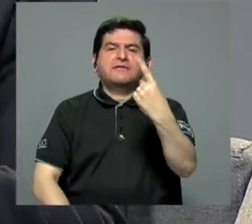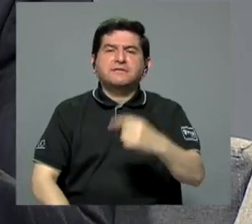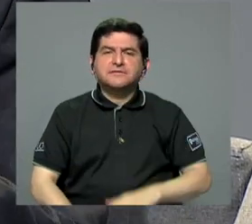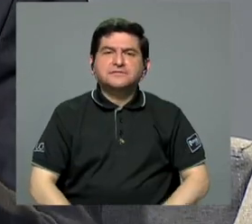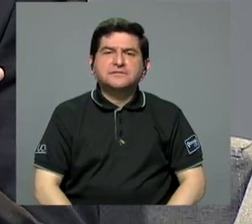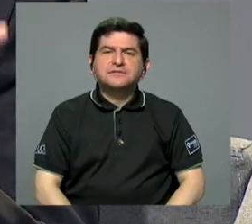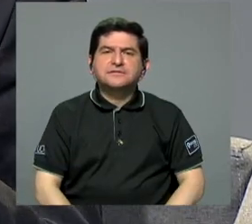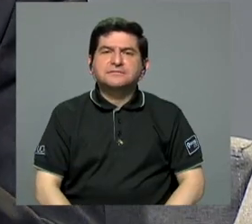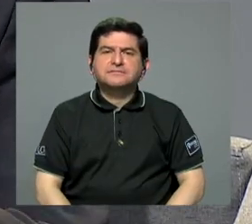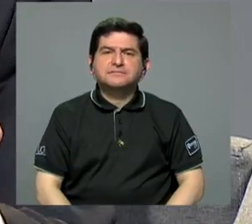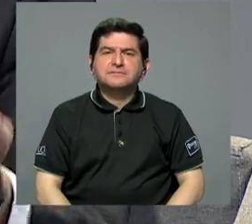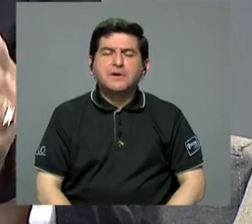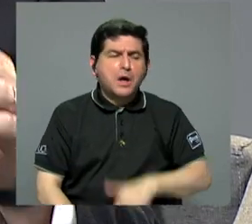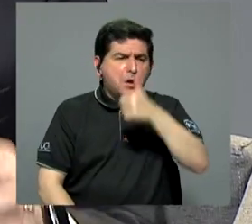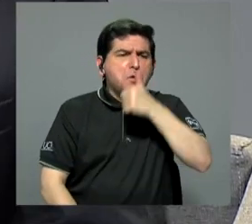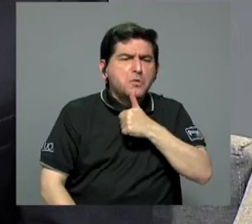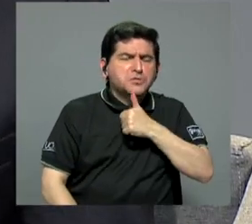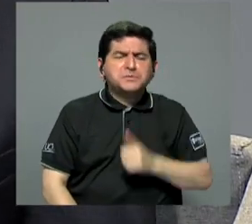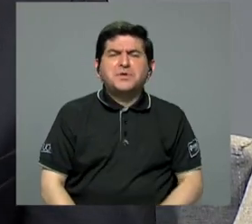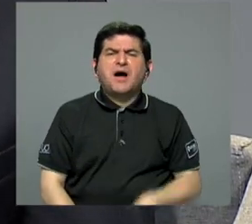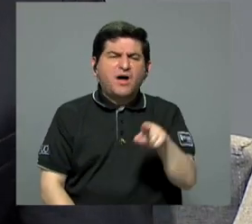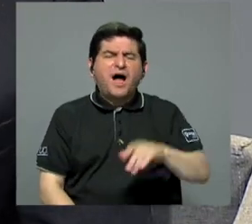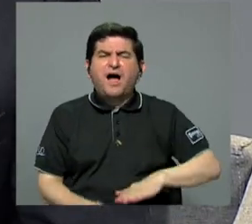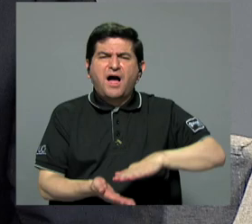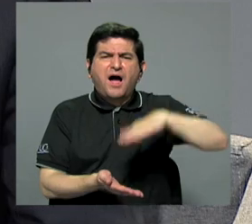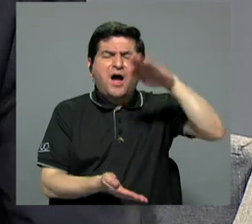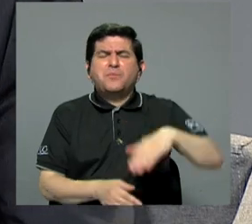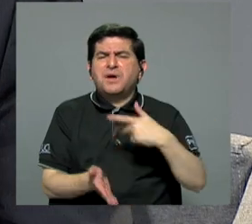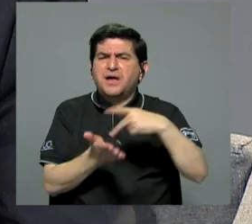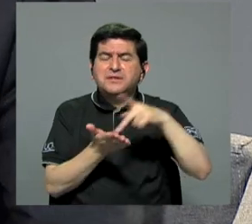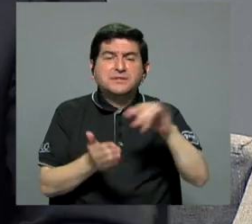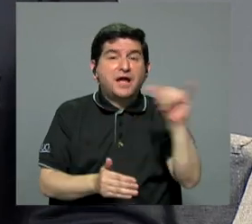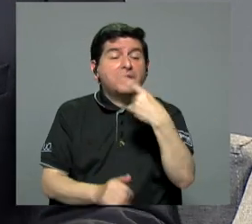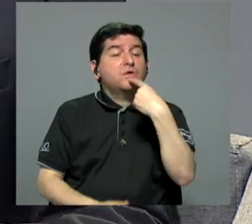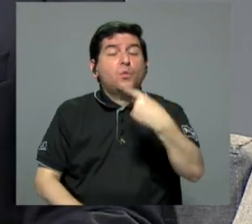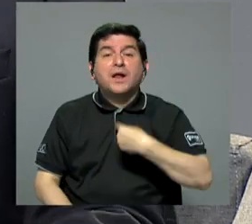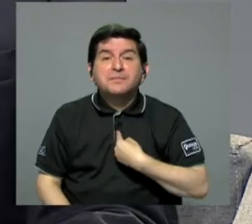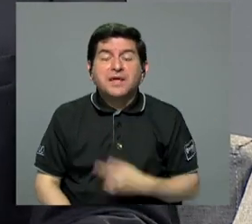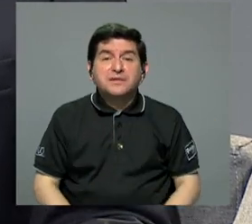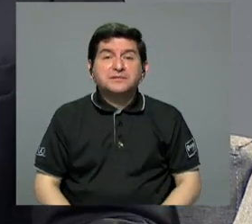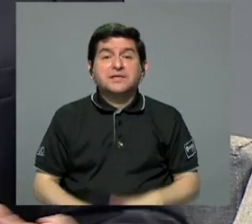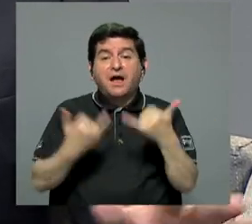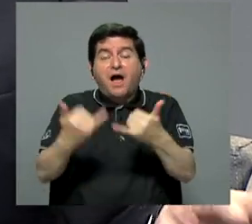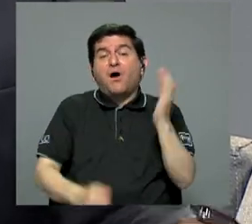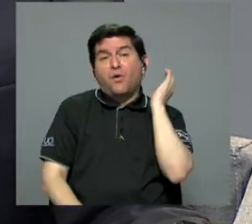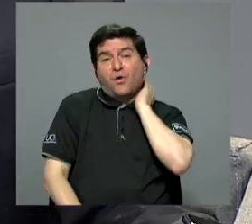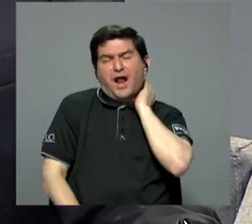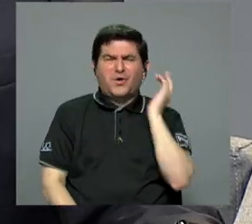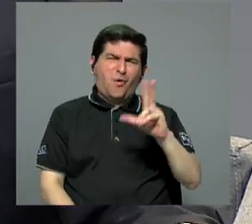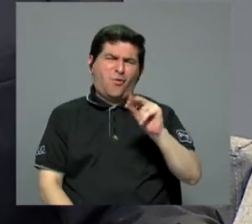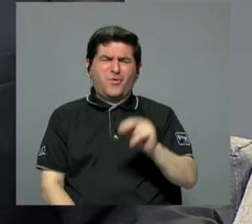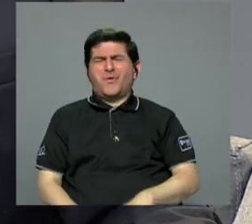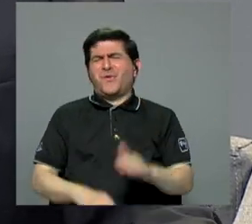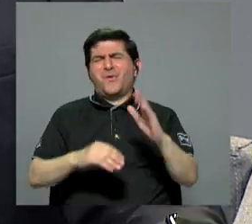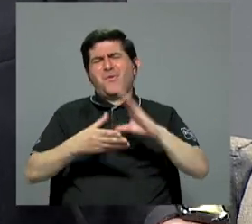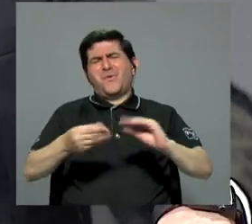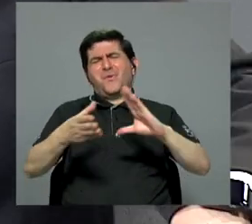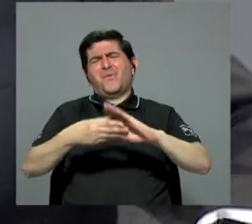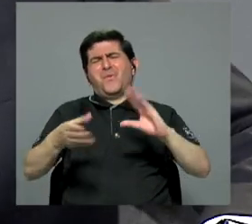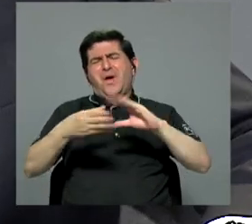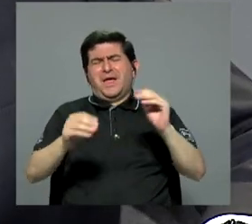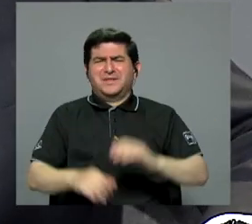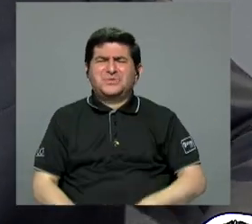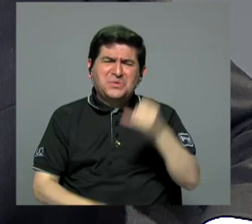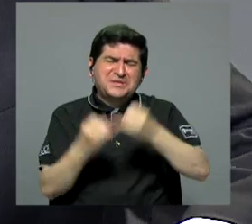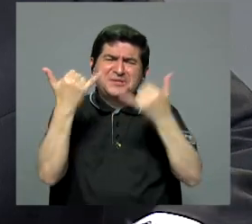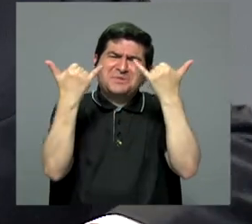que las privadas iban a encarecer las tarifas. Lo mismo me están diciendo a mí con el alcohol ahora. No, no, no, ¿qué es ese cuento? Laura,